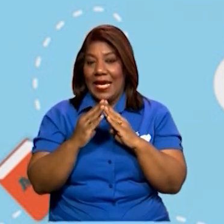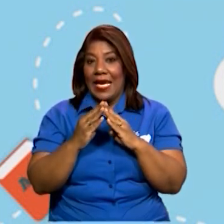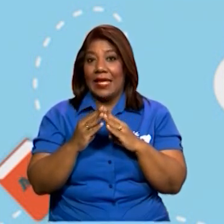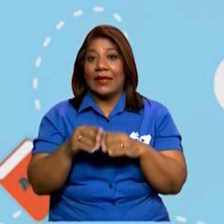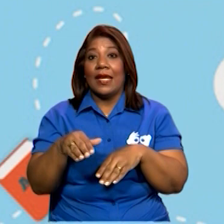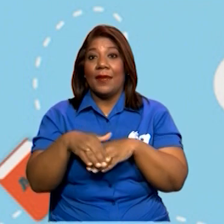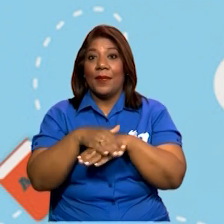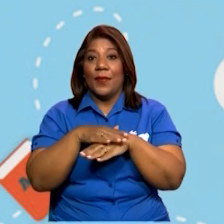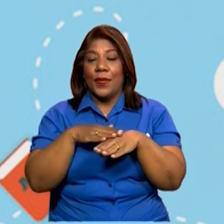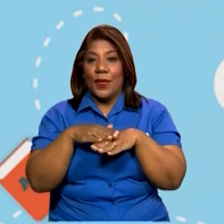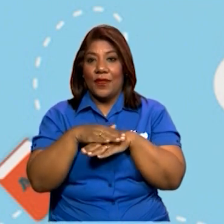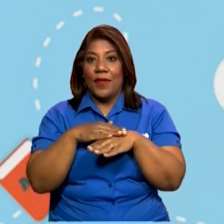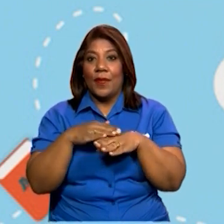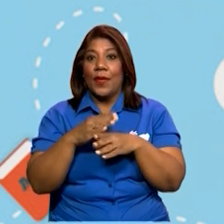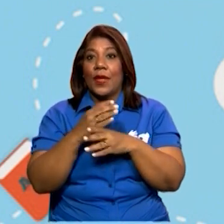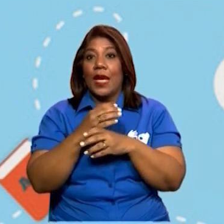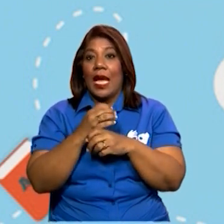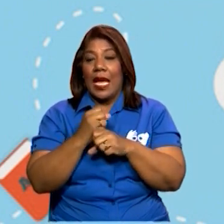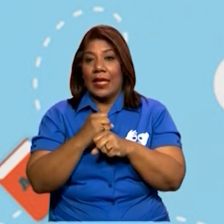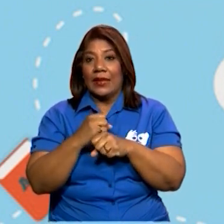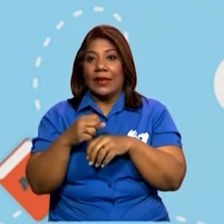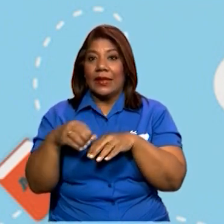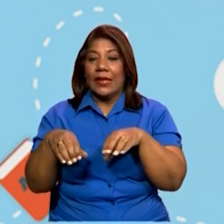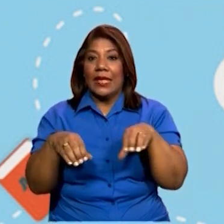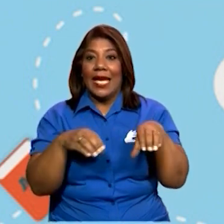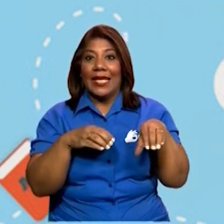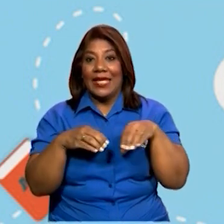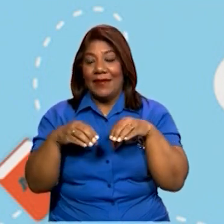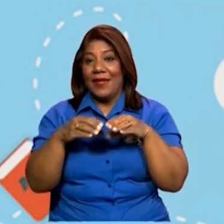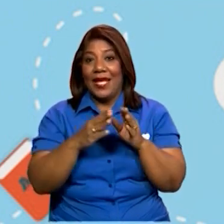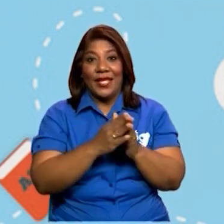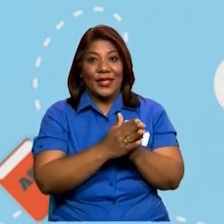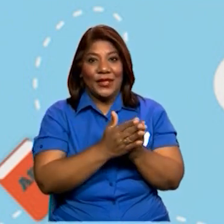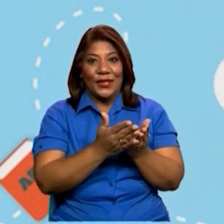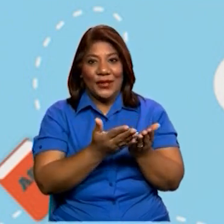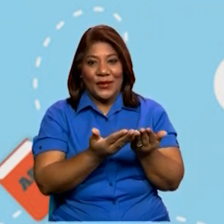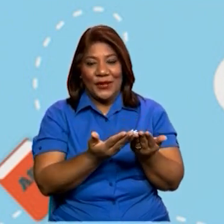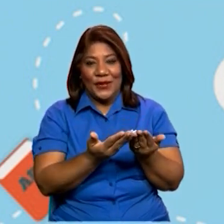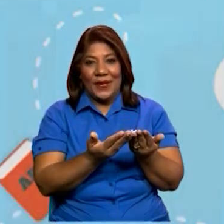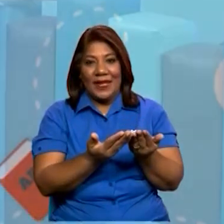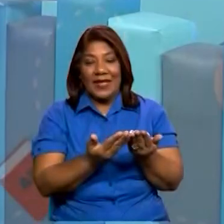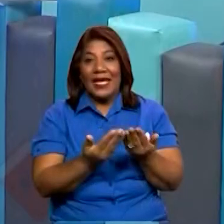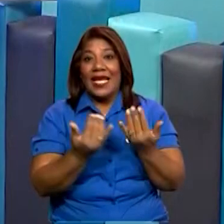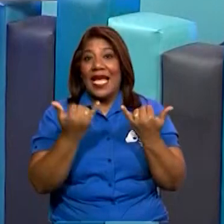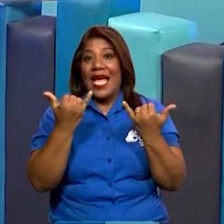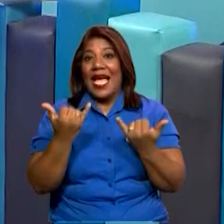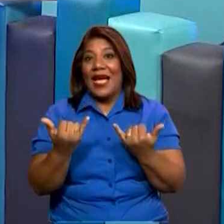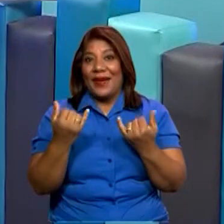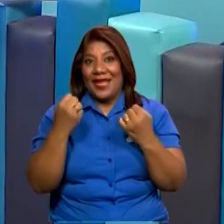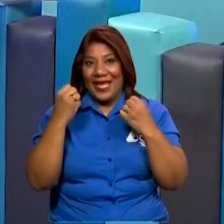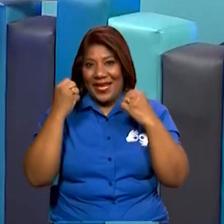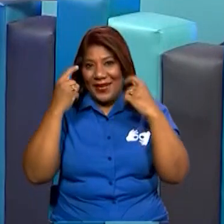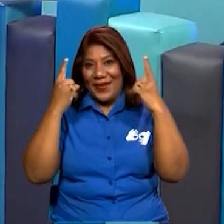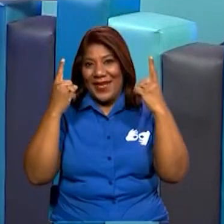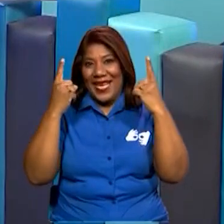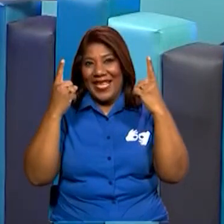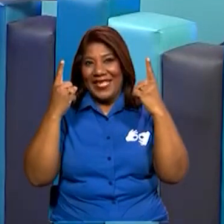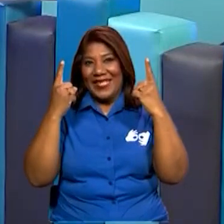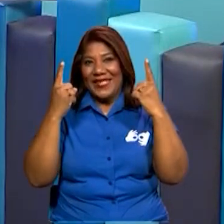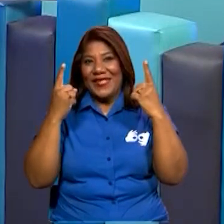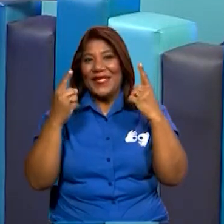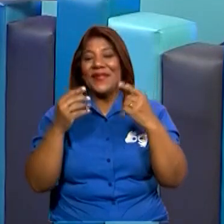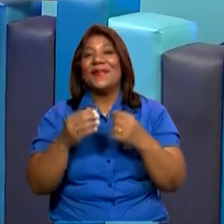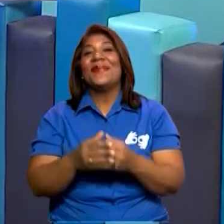por favor, realiza la actividad en tu cuaderno. Bien, chicos, ahora les tengo una sorpresa.